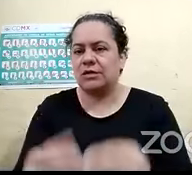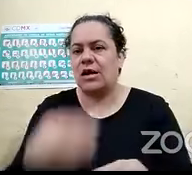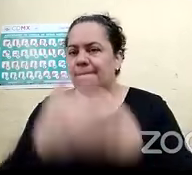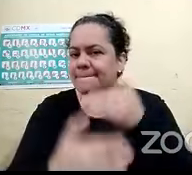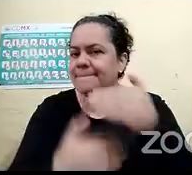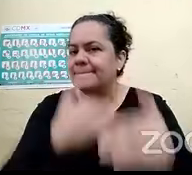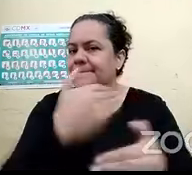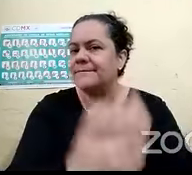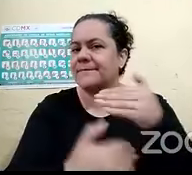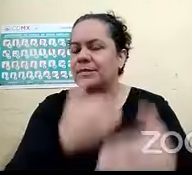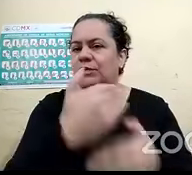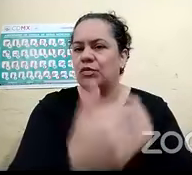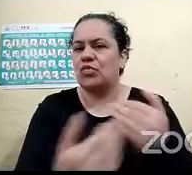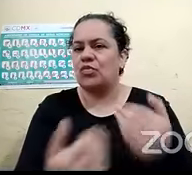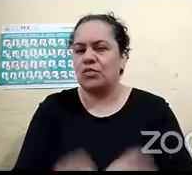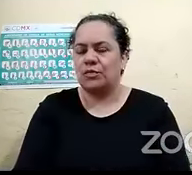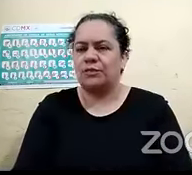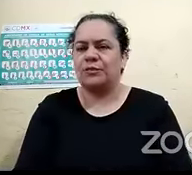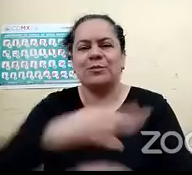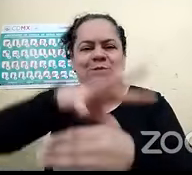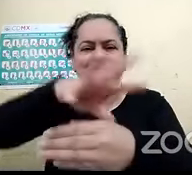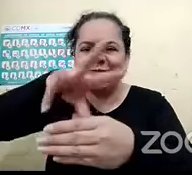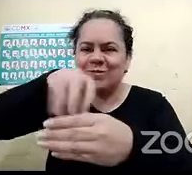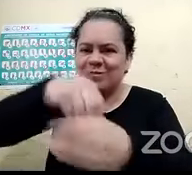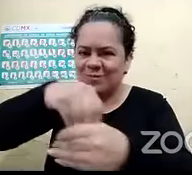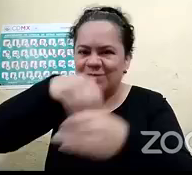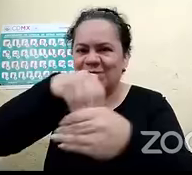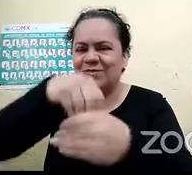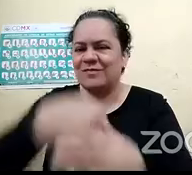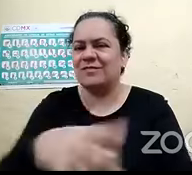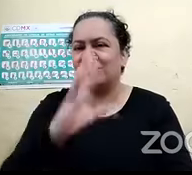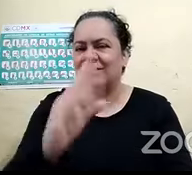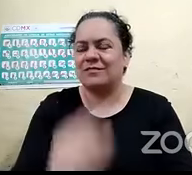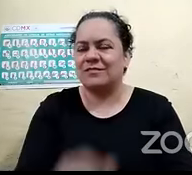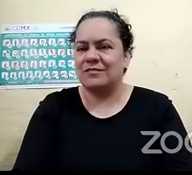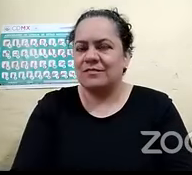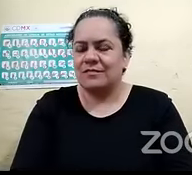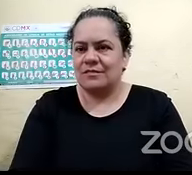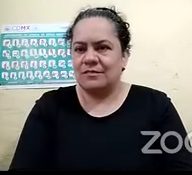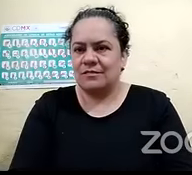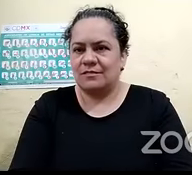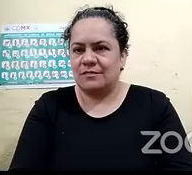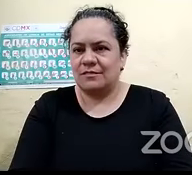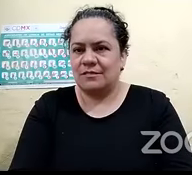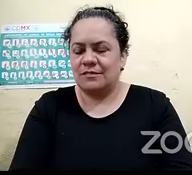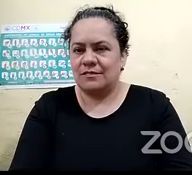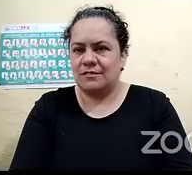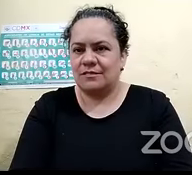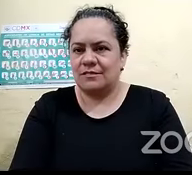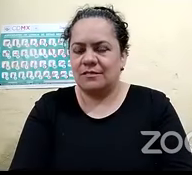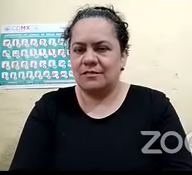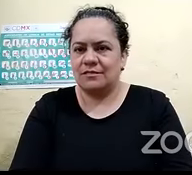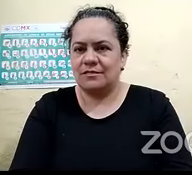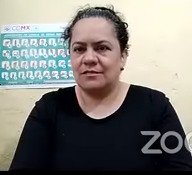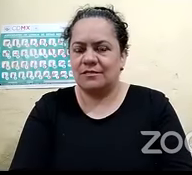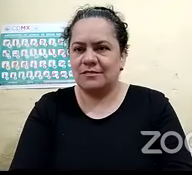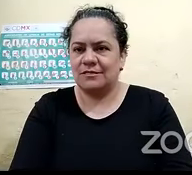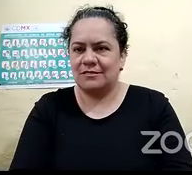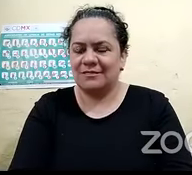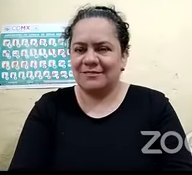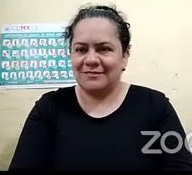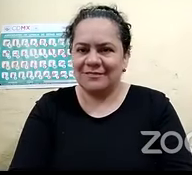sociedad incluyente entonces ya nada más para terminar